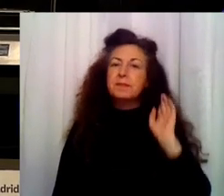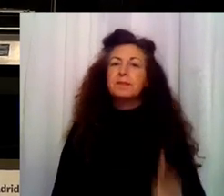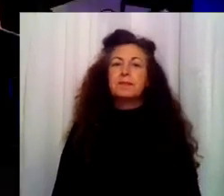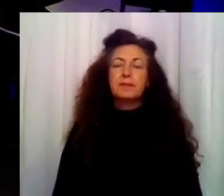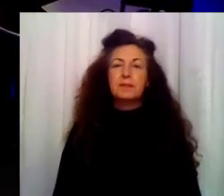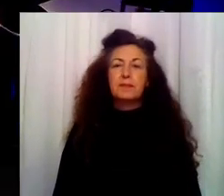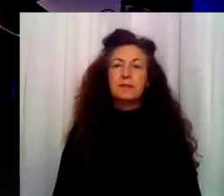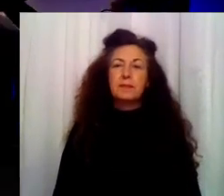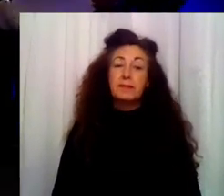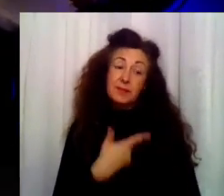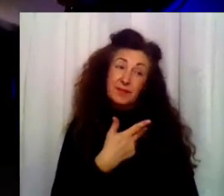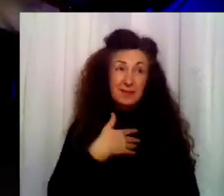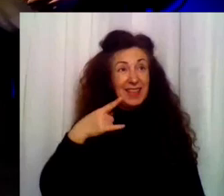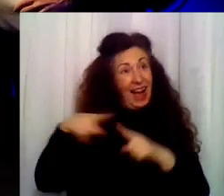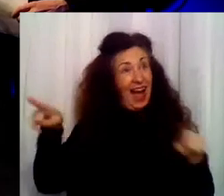Mientras de esta canción bailas...